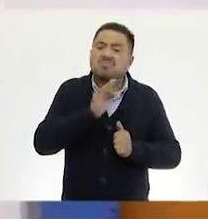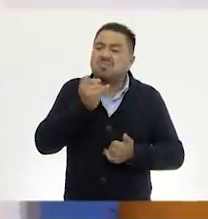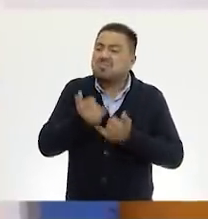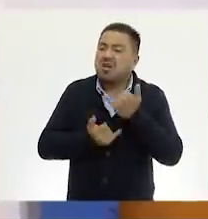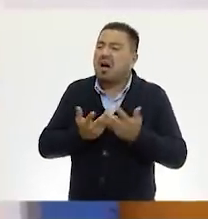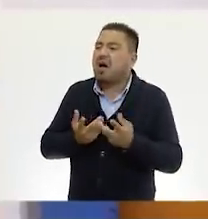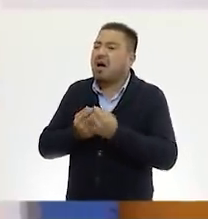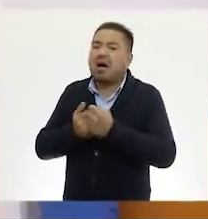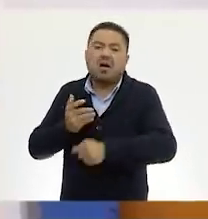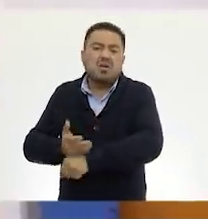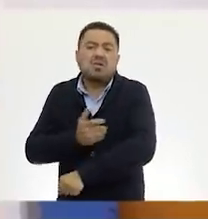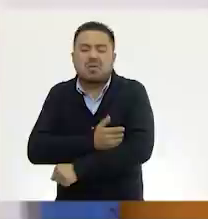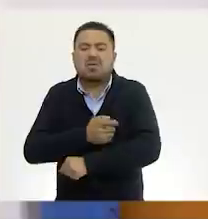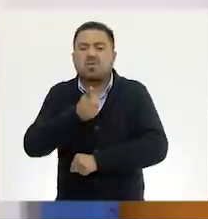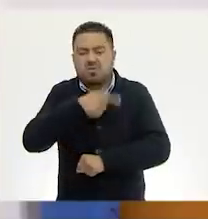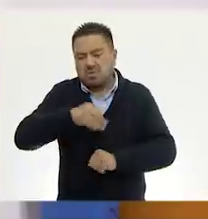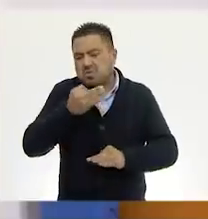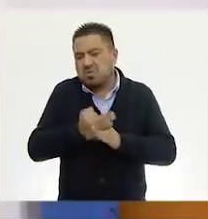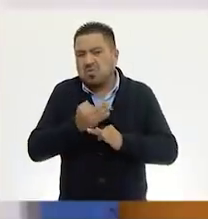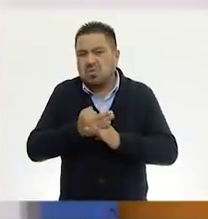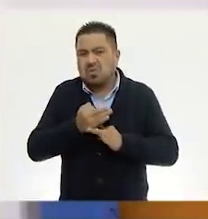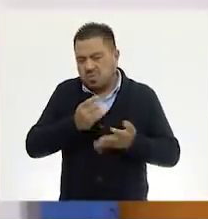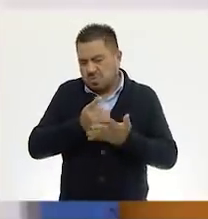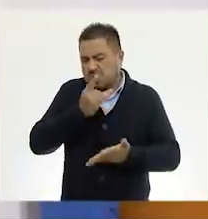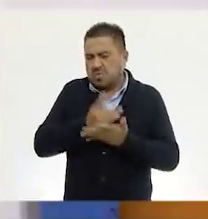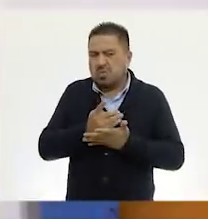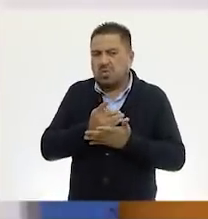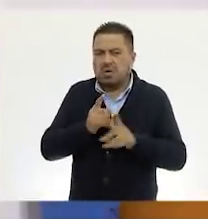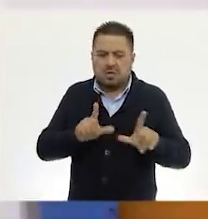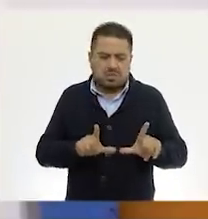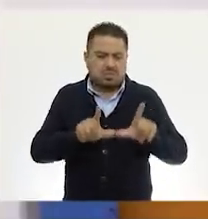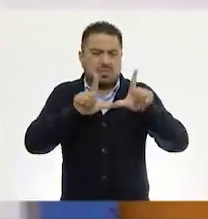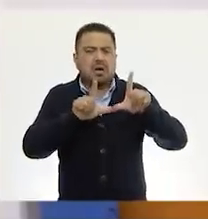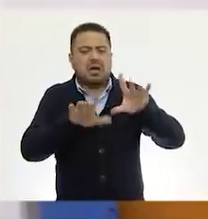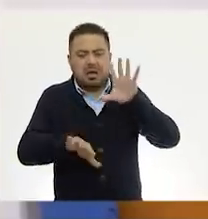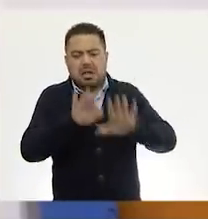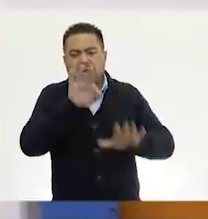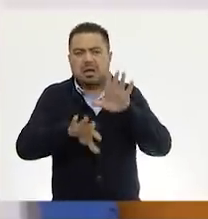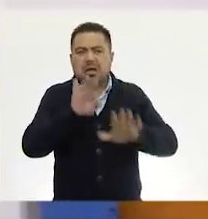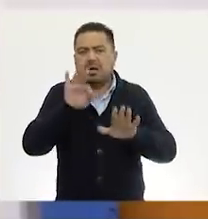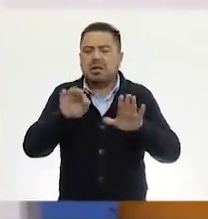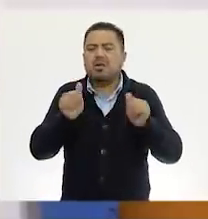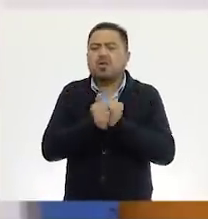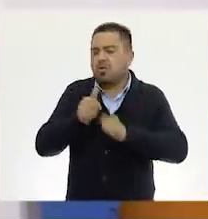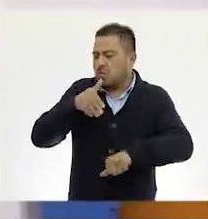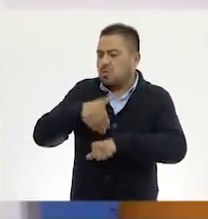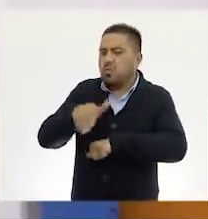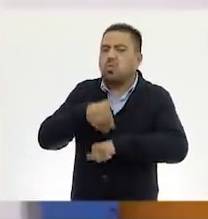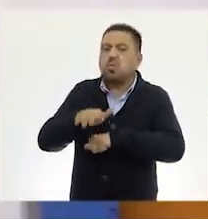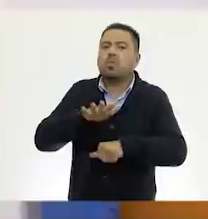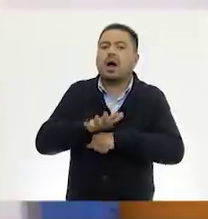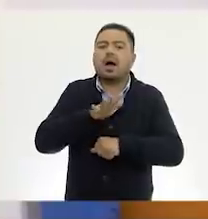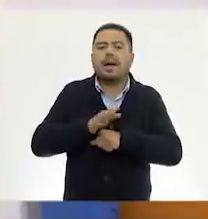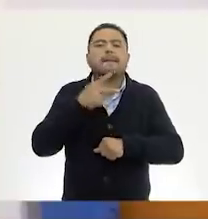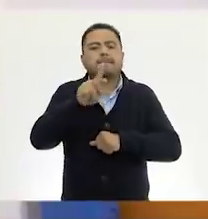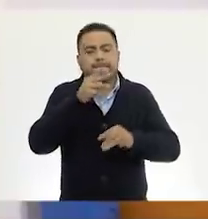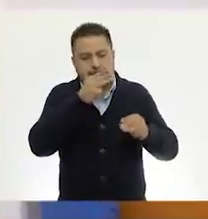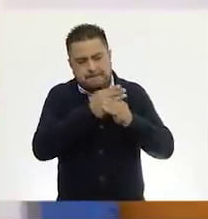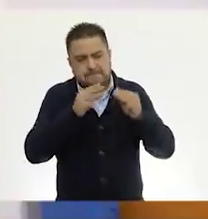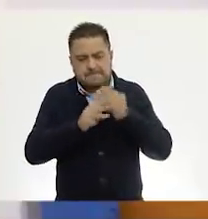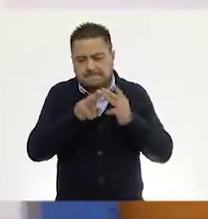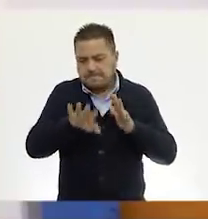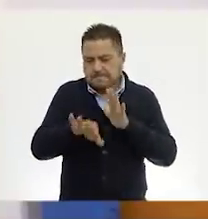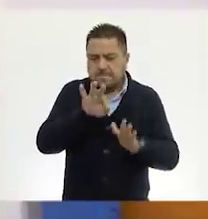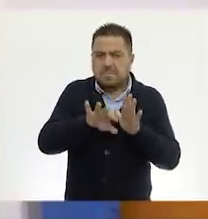con algún compañero. Entonces, vamos a jugar con un solo tablero de cartas. Solamente con la cantidad de tu material recortable.